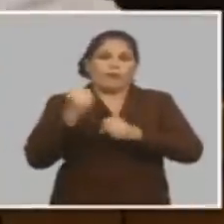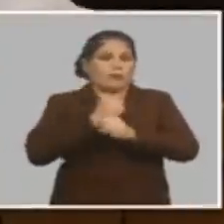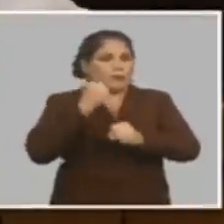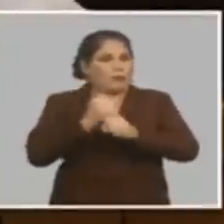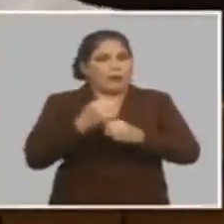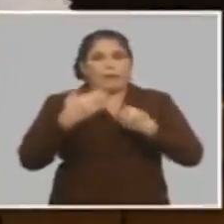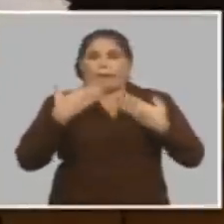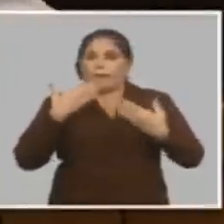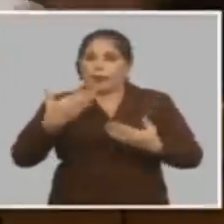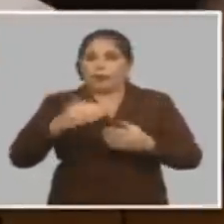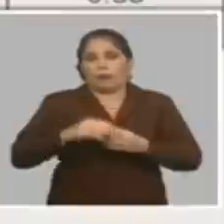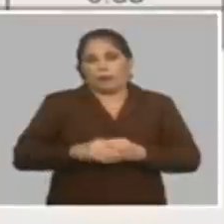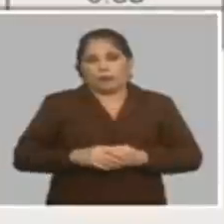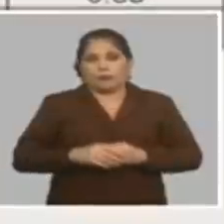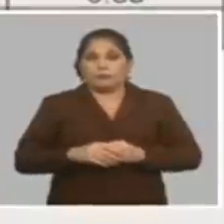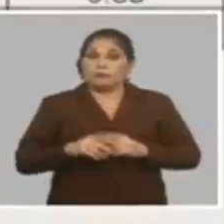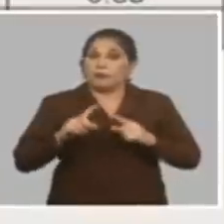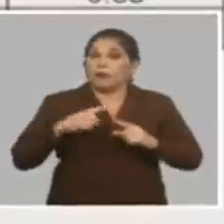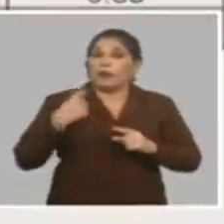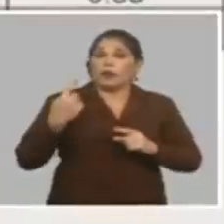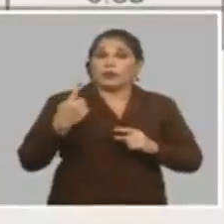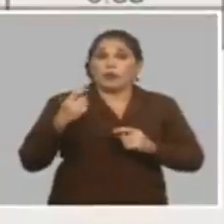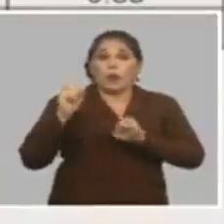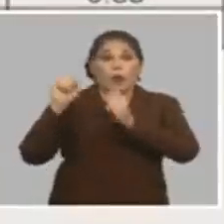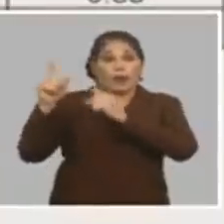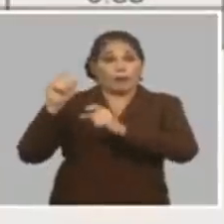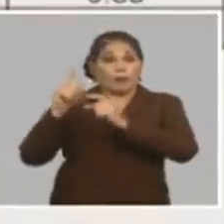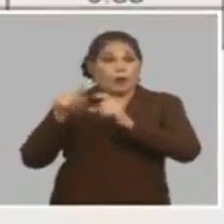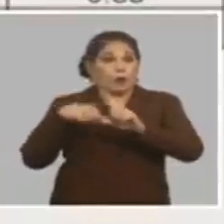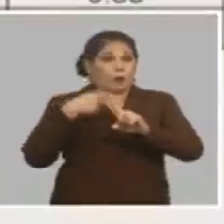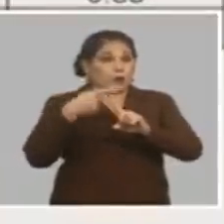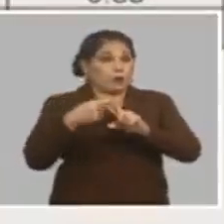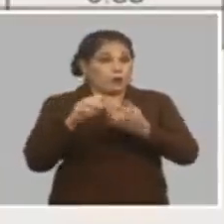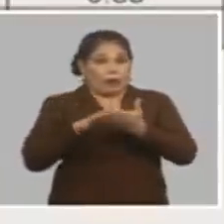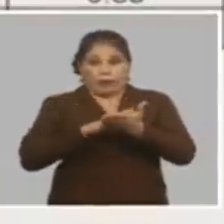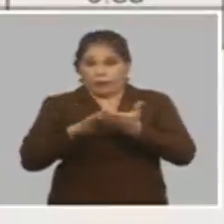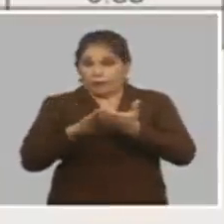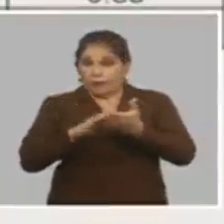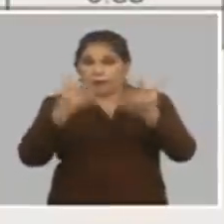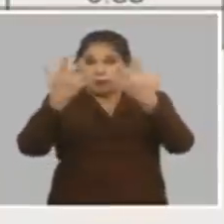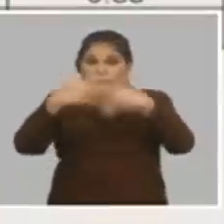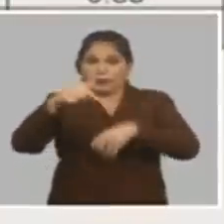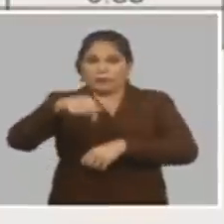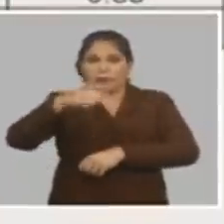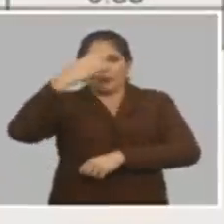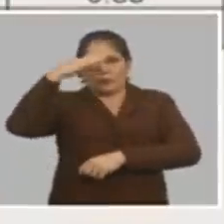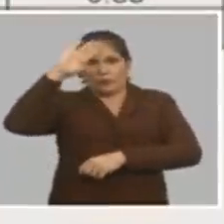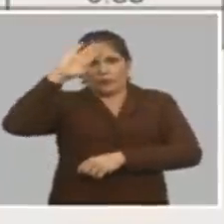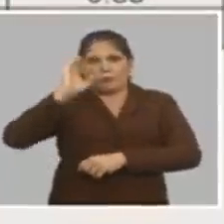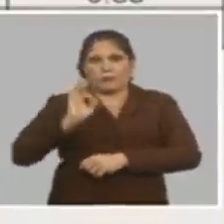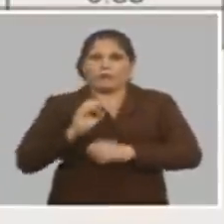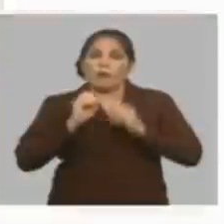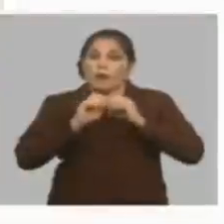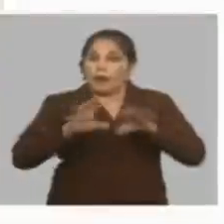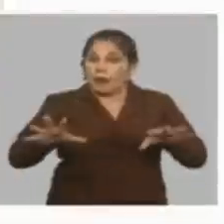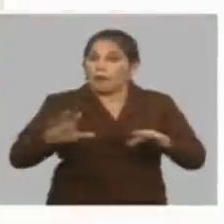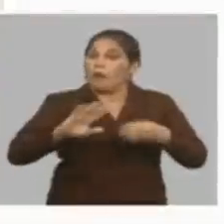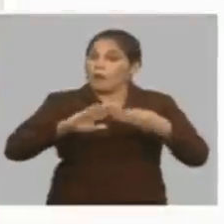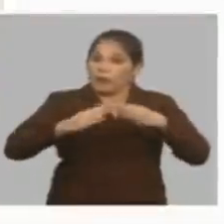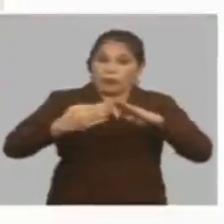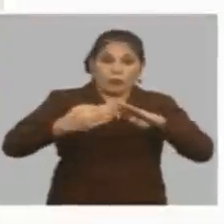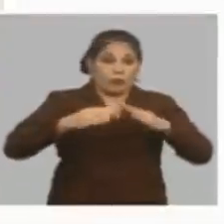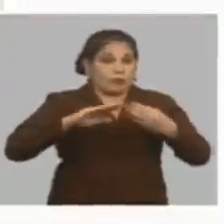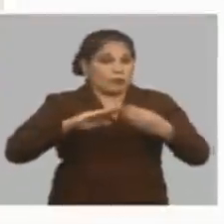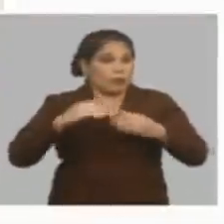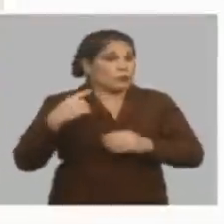también los costos van a ser bajitos porque todo lo importado ya no se multiplica por tipo cambio en este ejemplo de que sea así la discusión